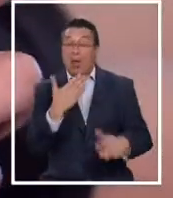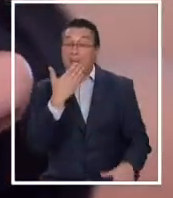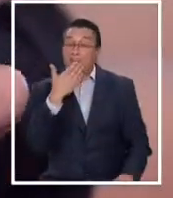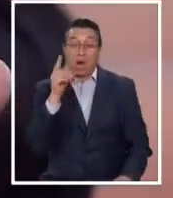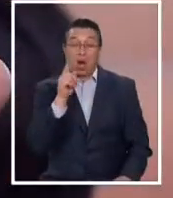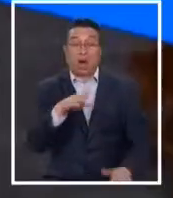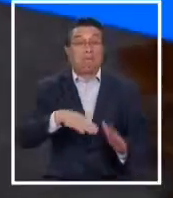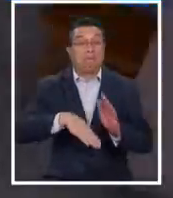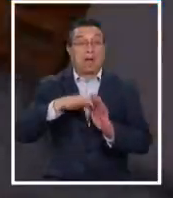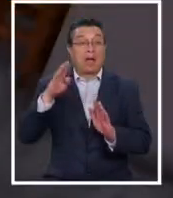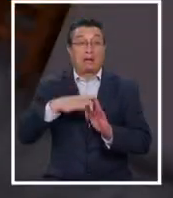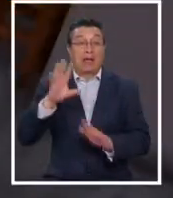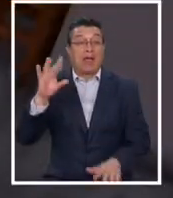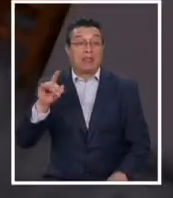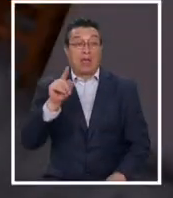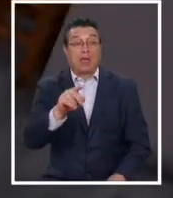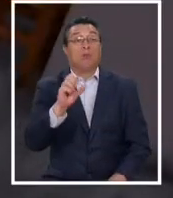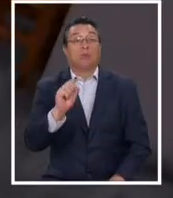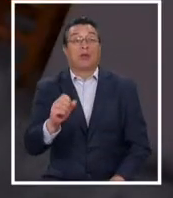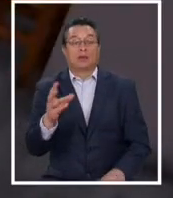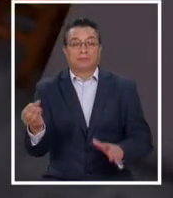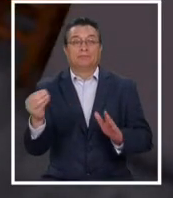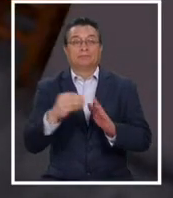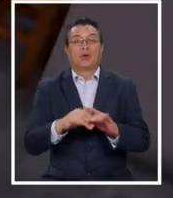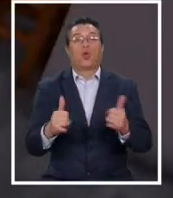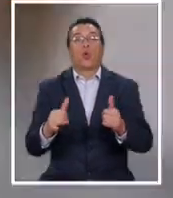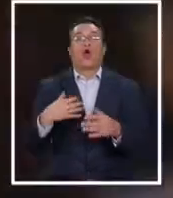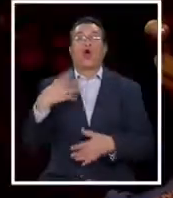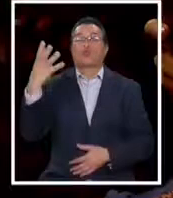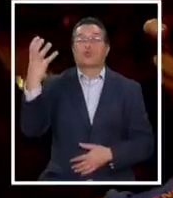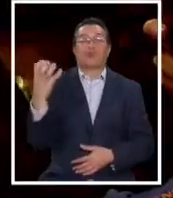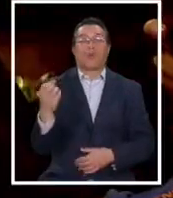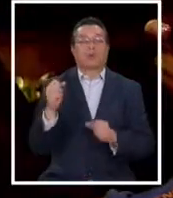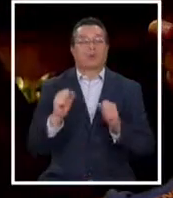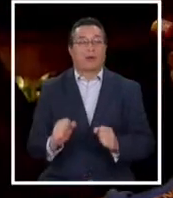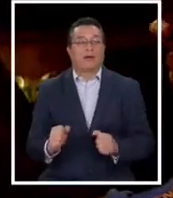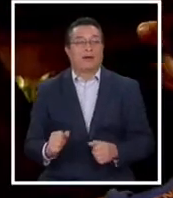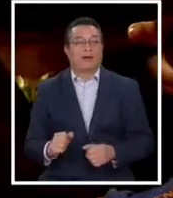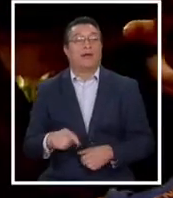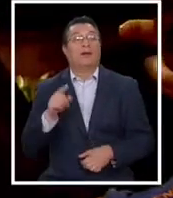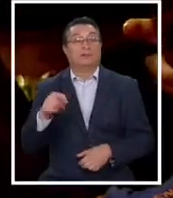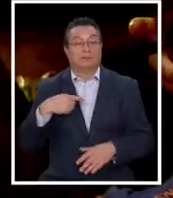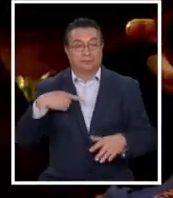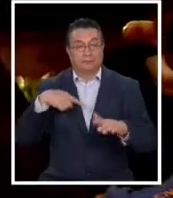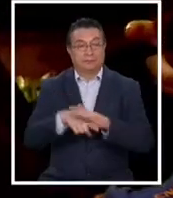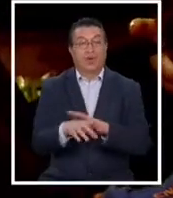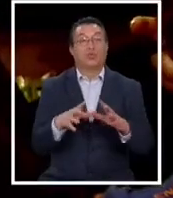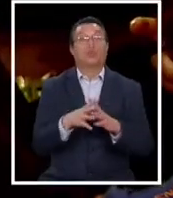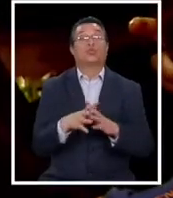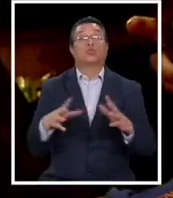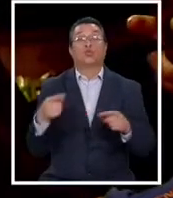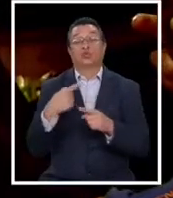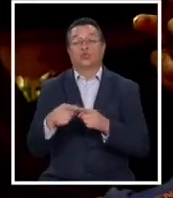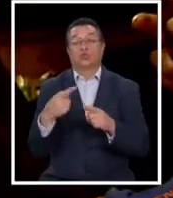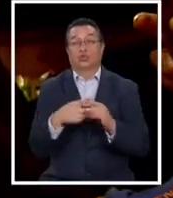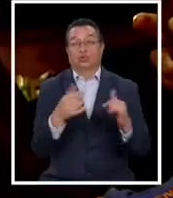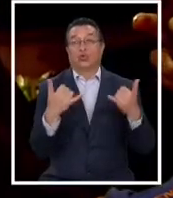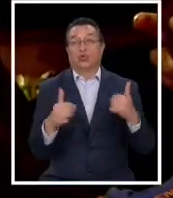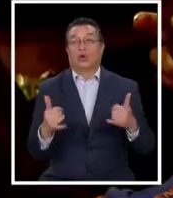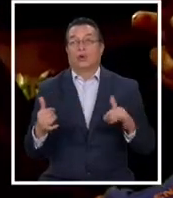los niños de esa edad es poder cargar su juego. Cuando me meto a Roblox tiene muchos juegos para